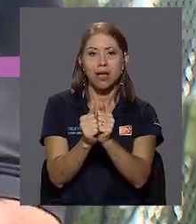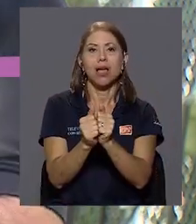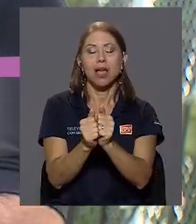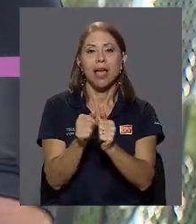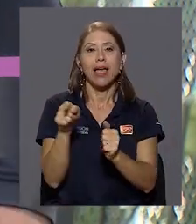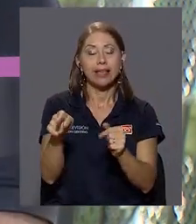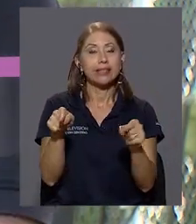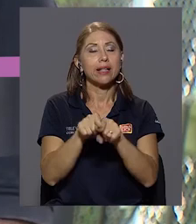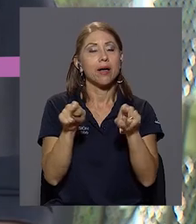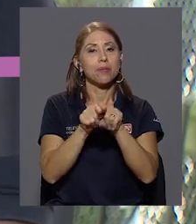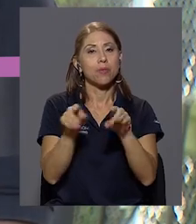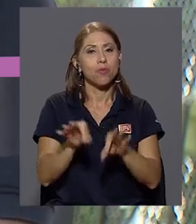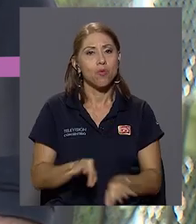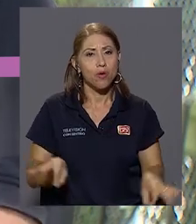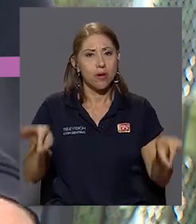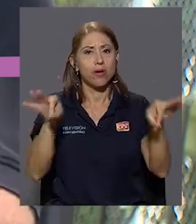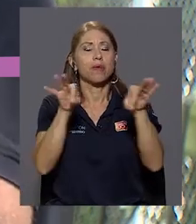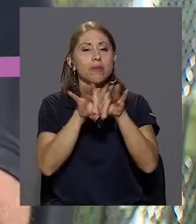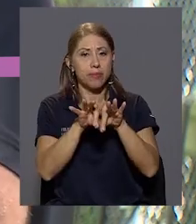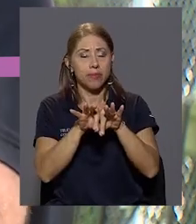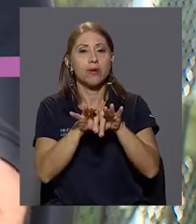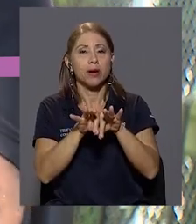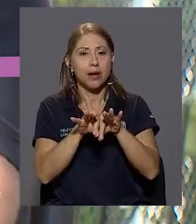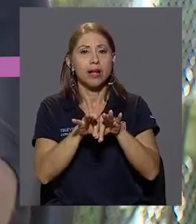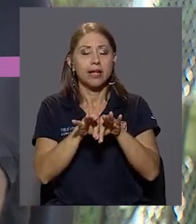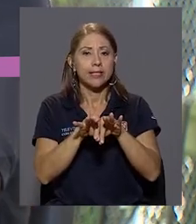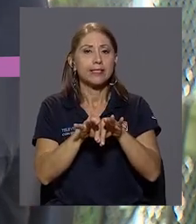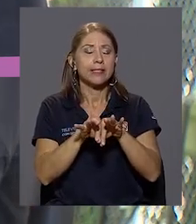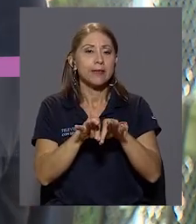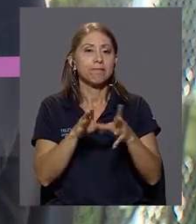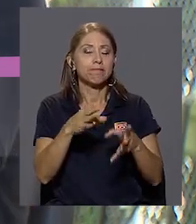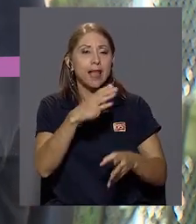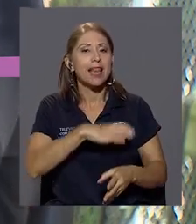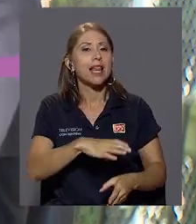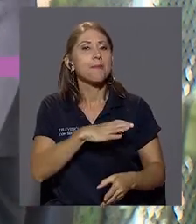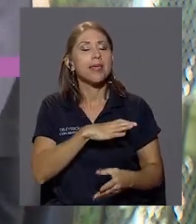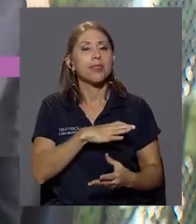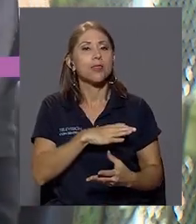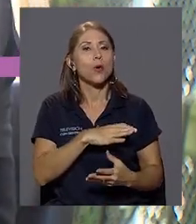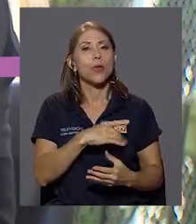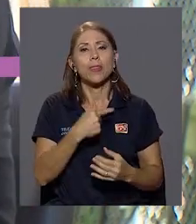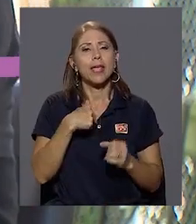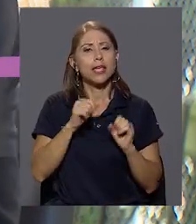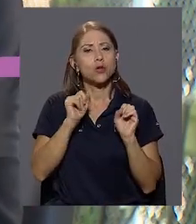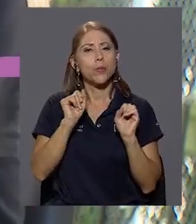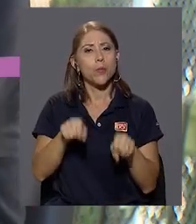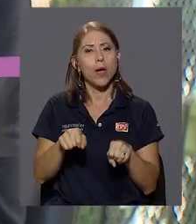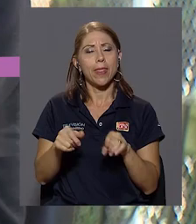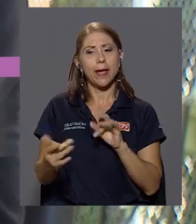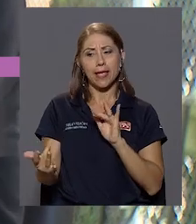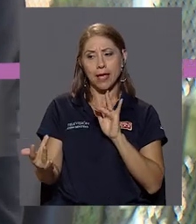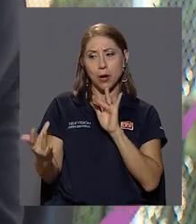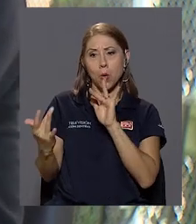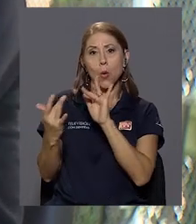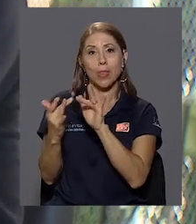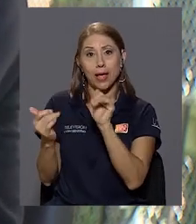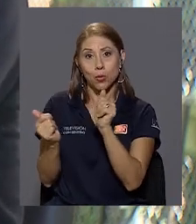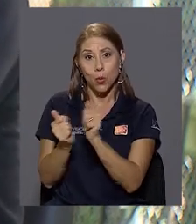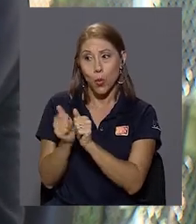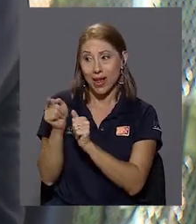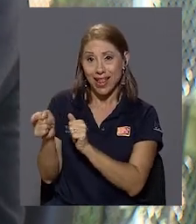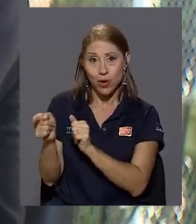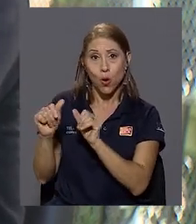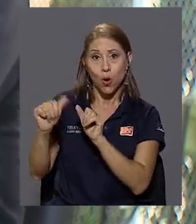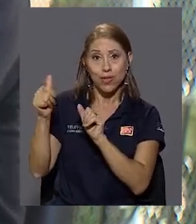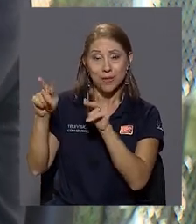y en eso es también muy importante el elemento de yo poder entrar en ese contacto con